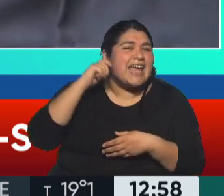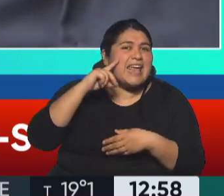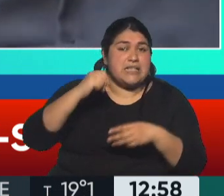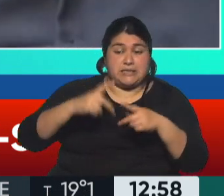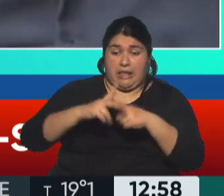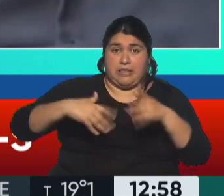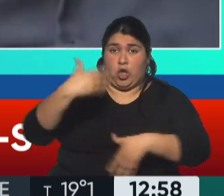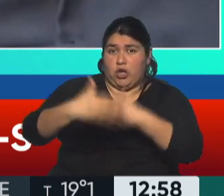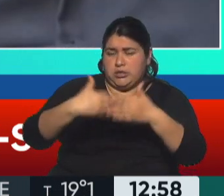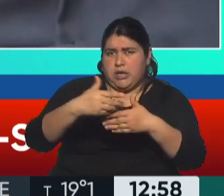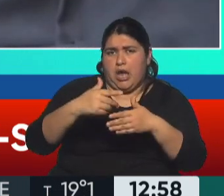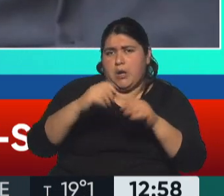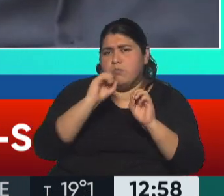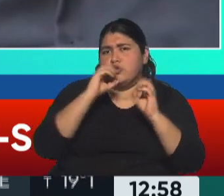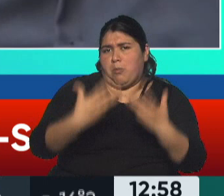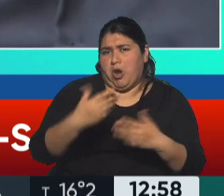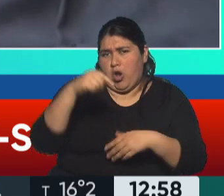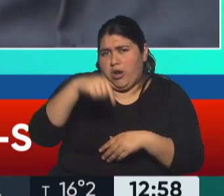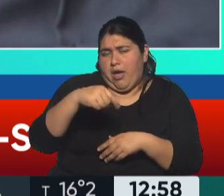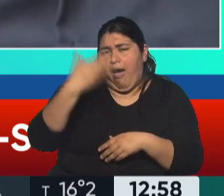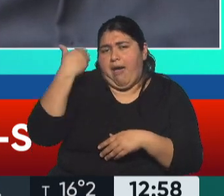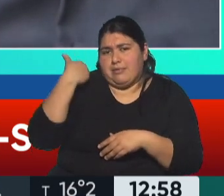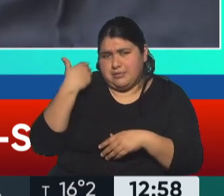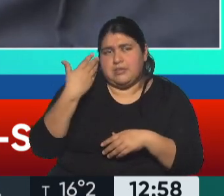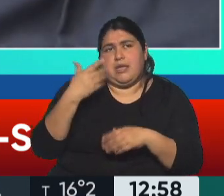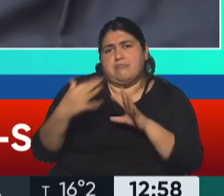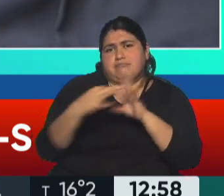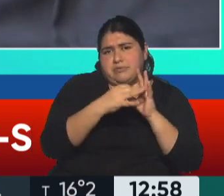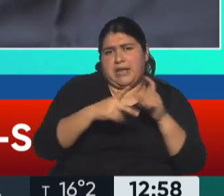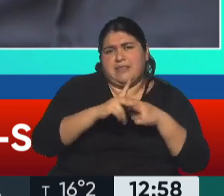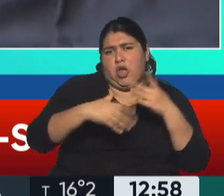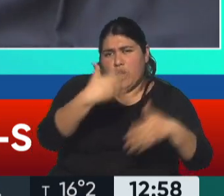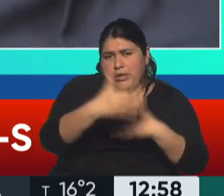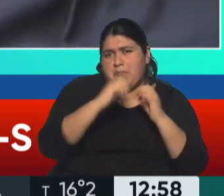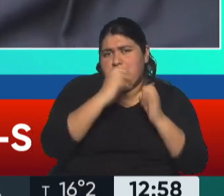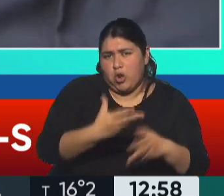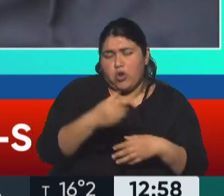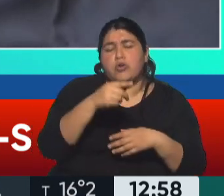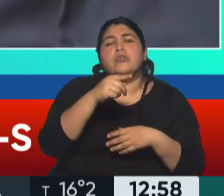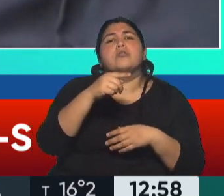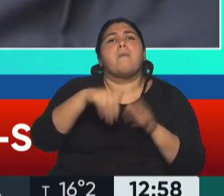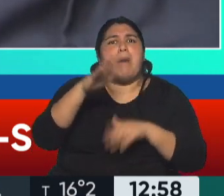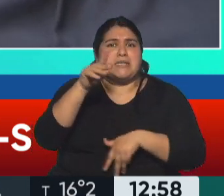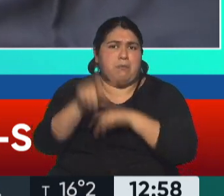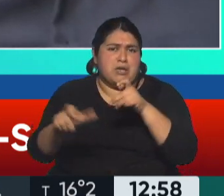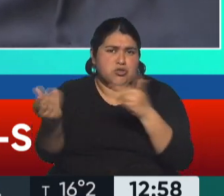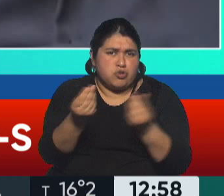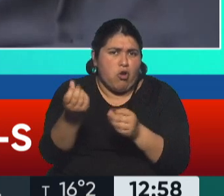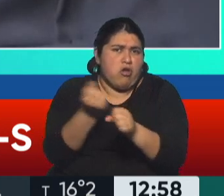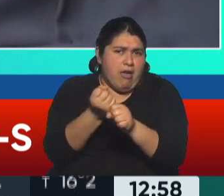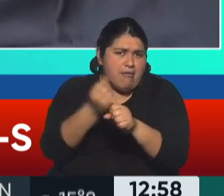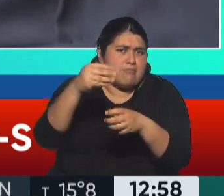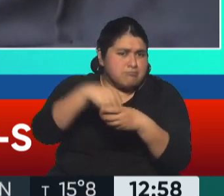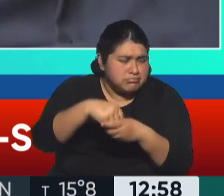antes, depende mucho más de la tecnología, menos de la gente que tenemos ahí en el campo.